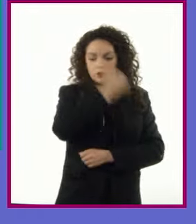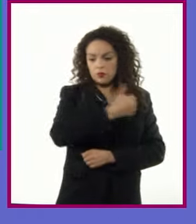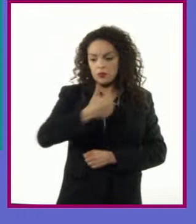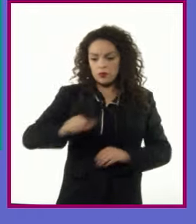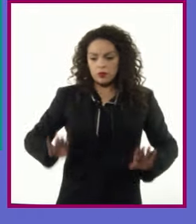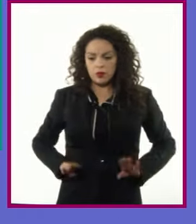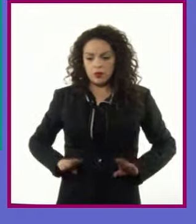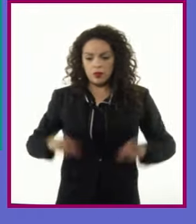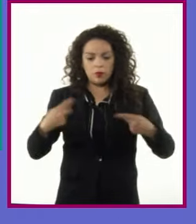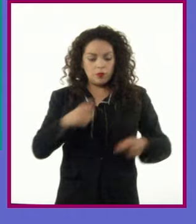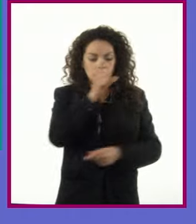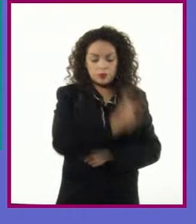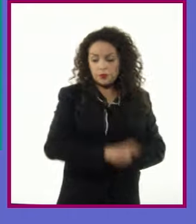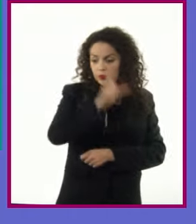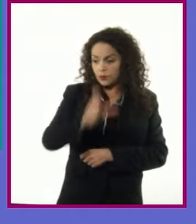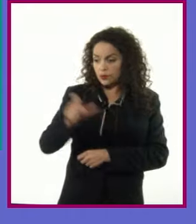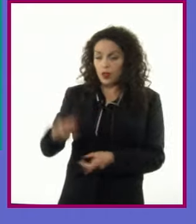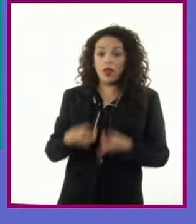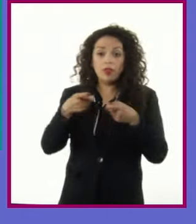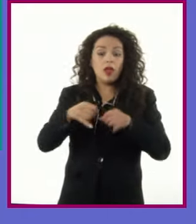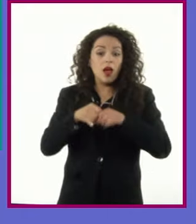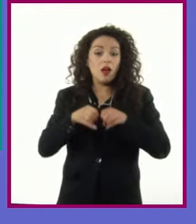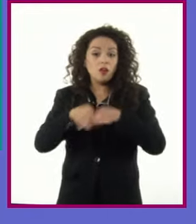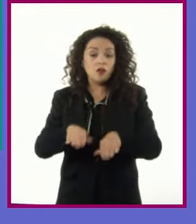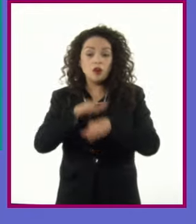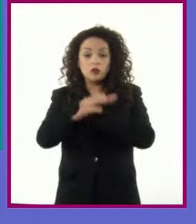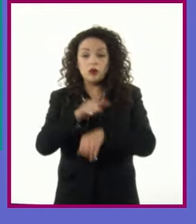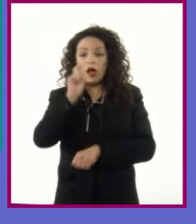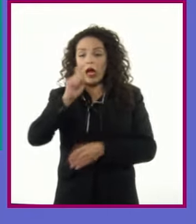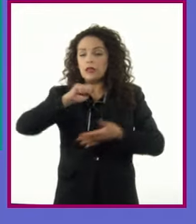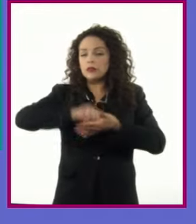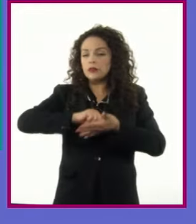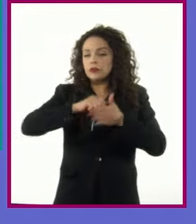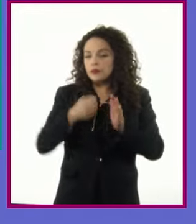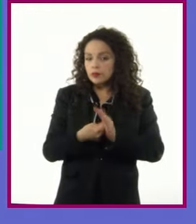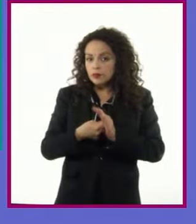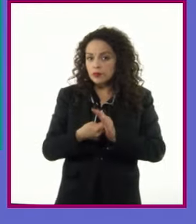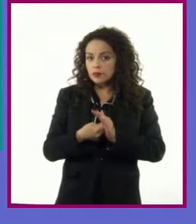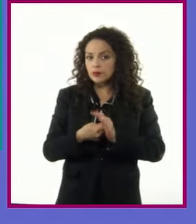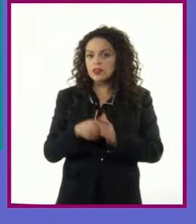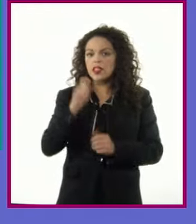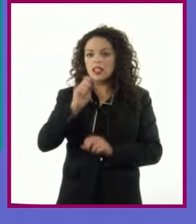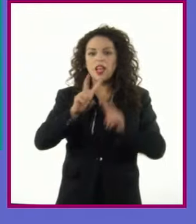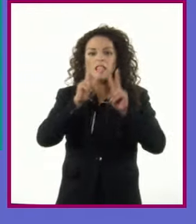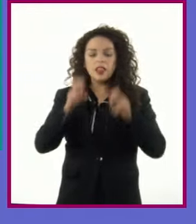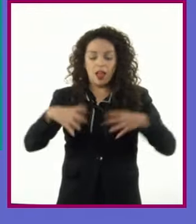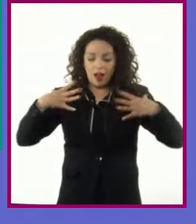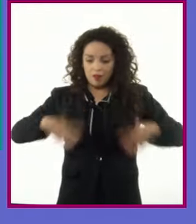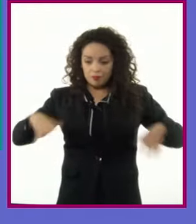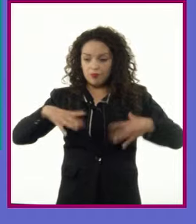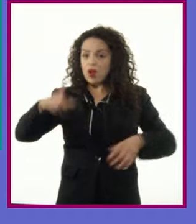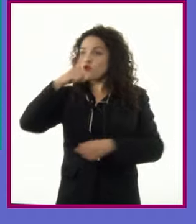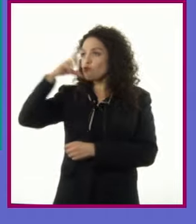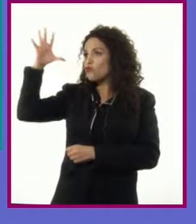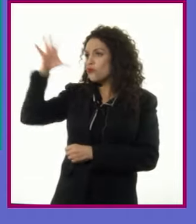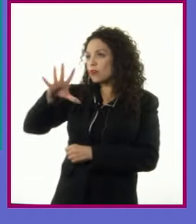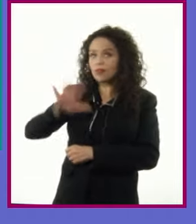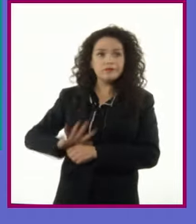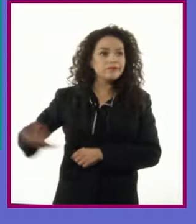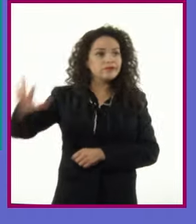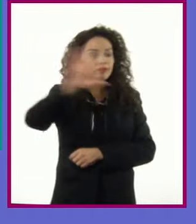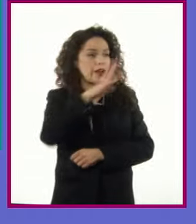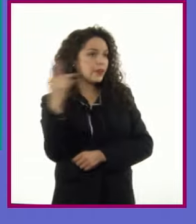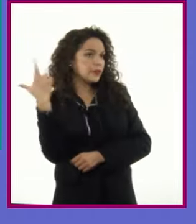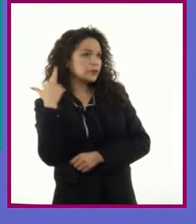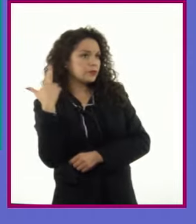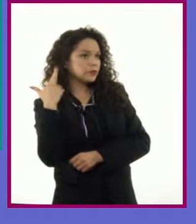Informa sobre los detalles técnicos relativos a escenografía, vestuario, iluminación y sonido Y consta de una